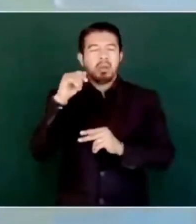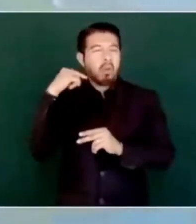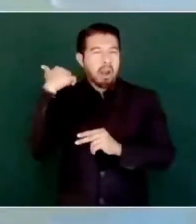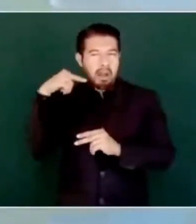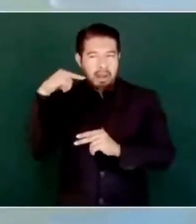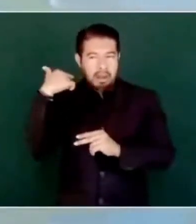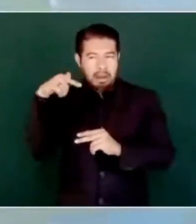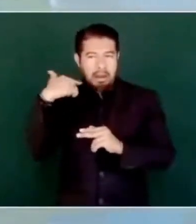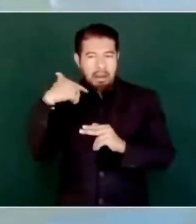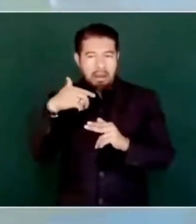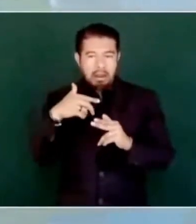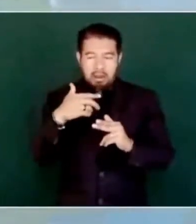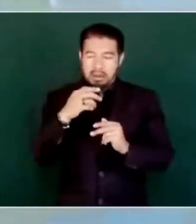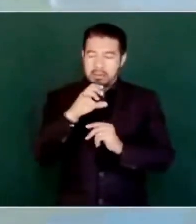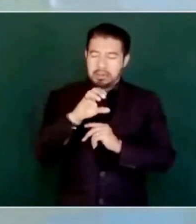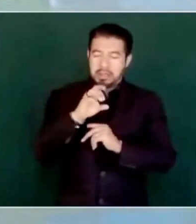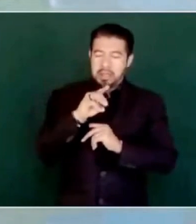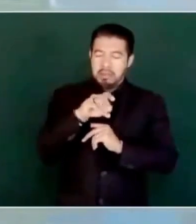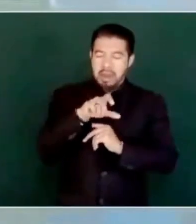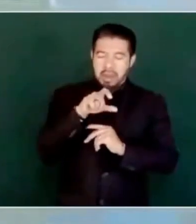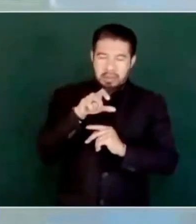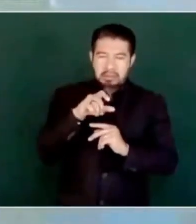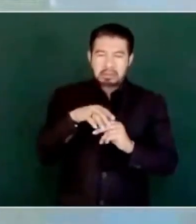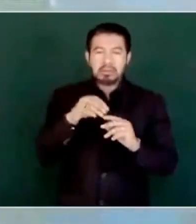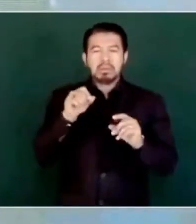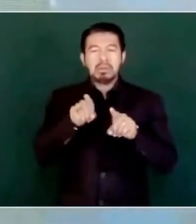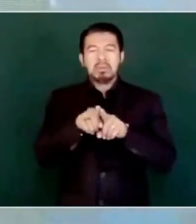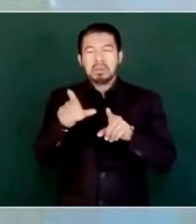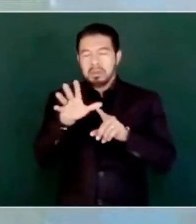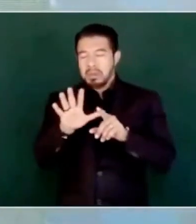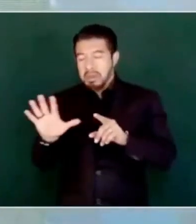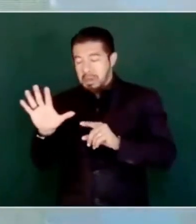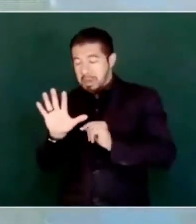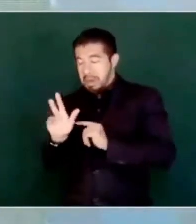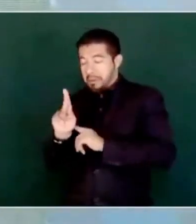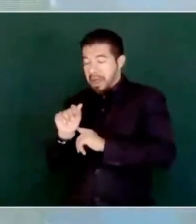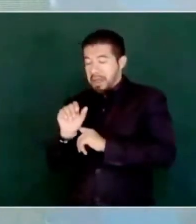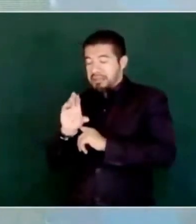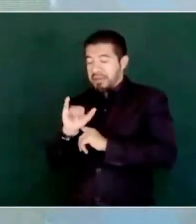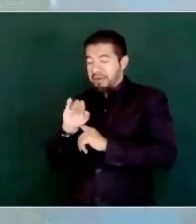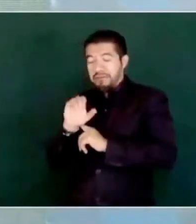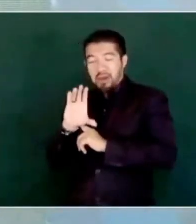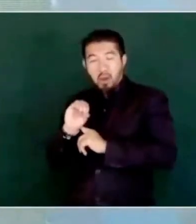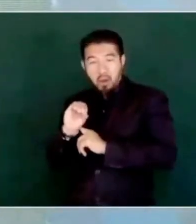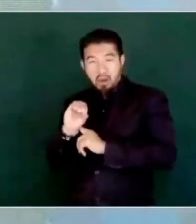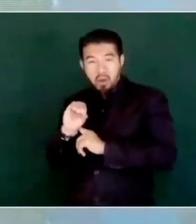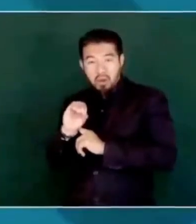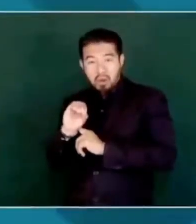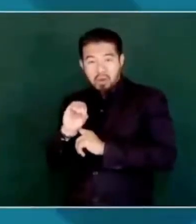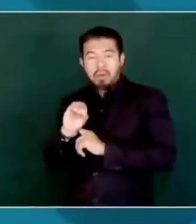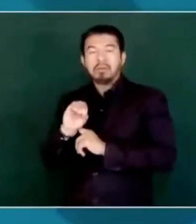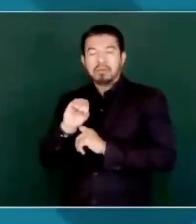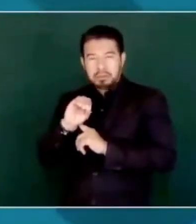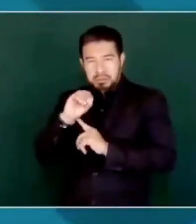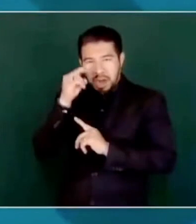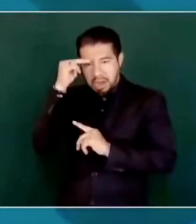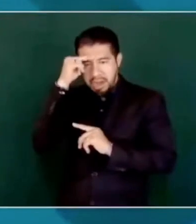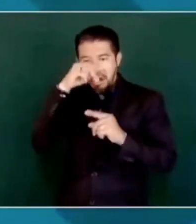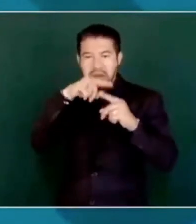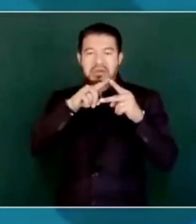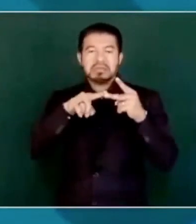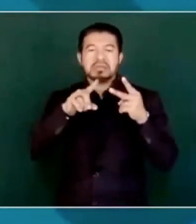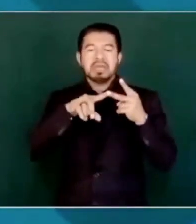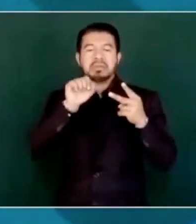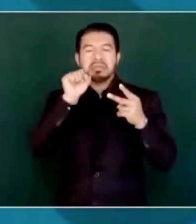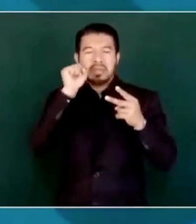por todo el Pacífico, Nayarit, Sinaloa,